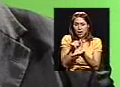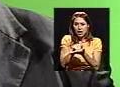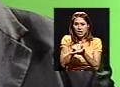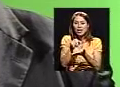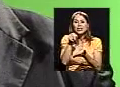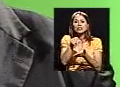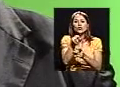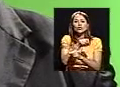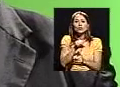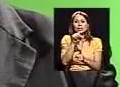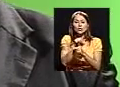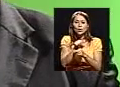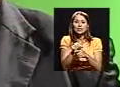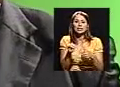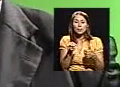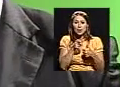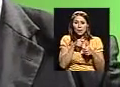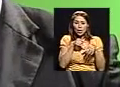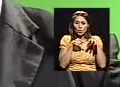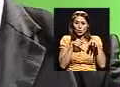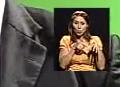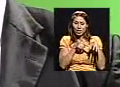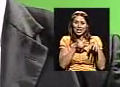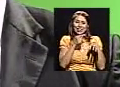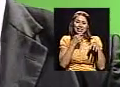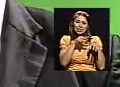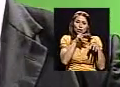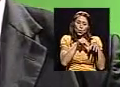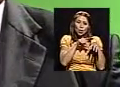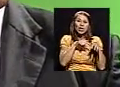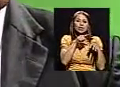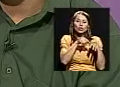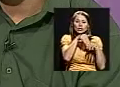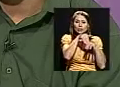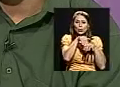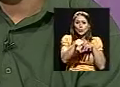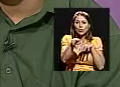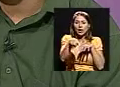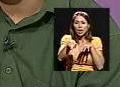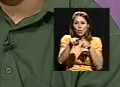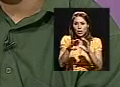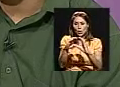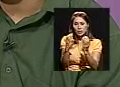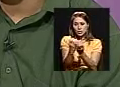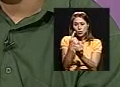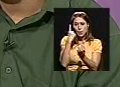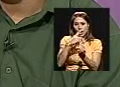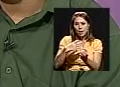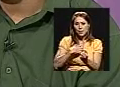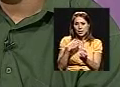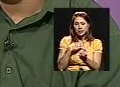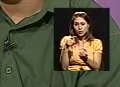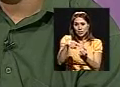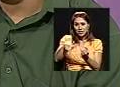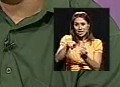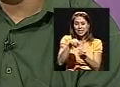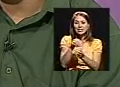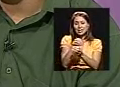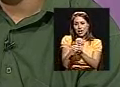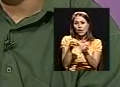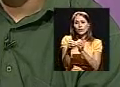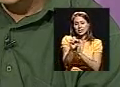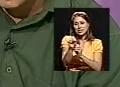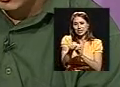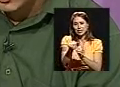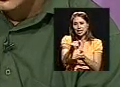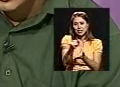en primera instancia, son denegados y son enviados a la Comisión de Apelaciones, que ese órgano sí se encuentra en San